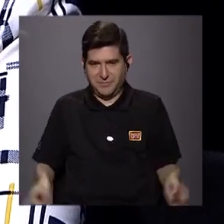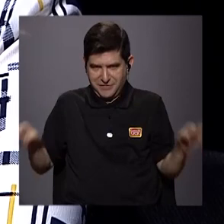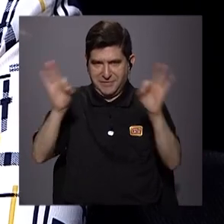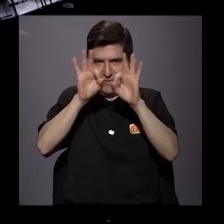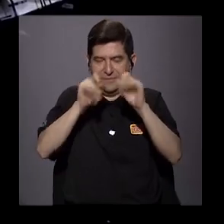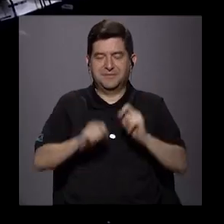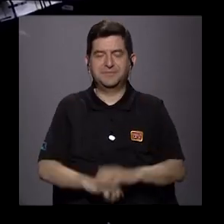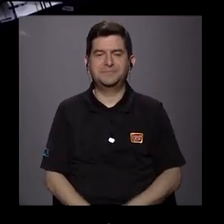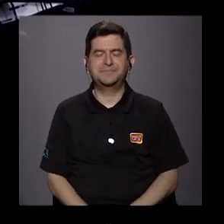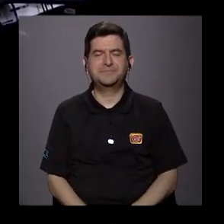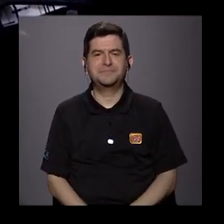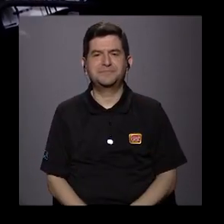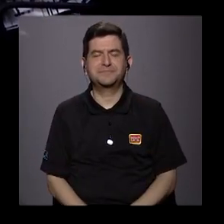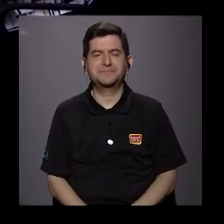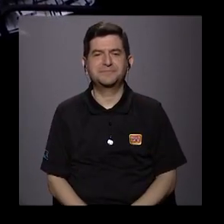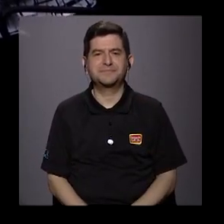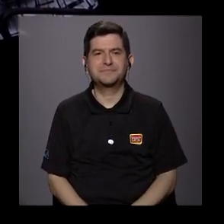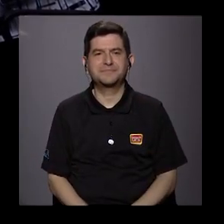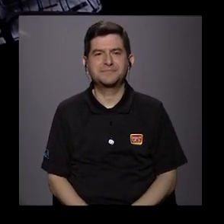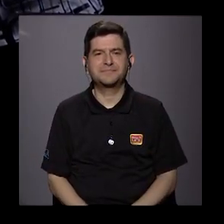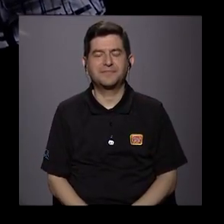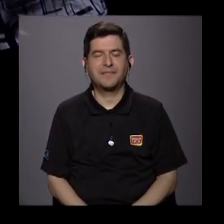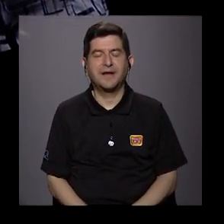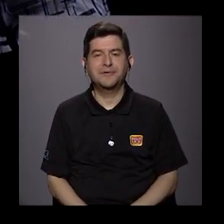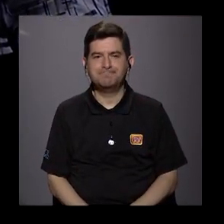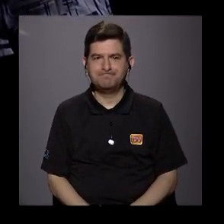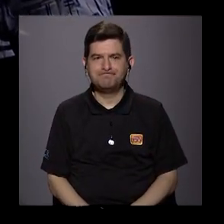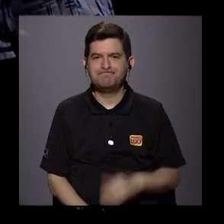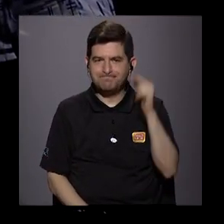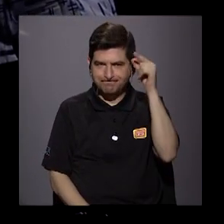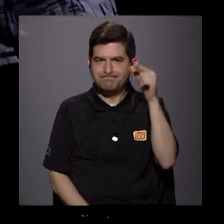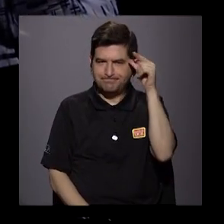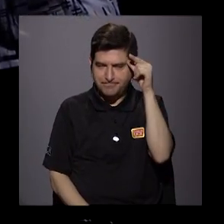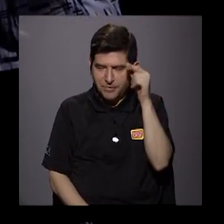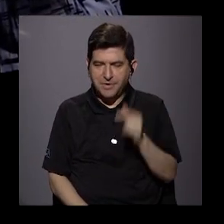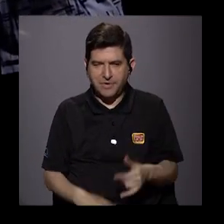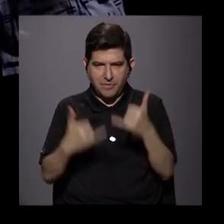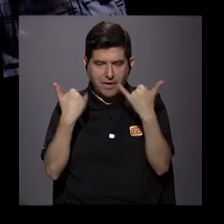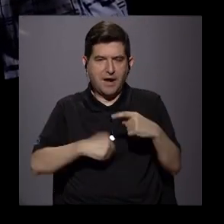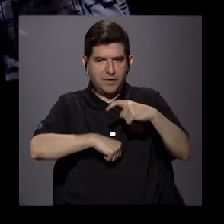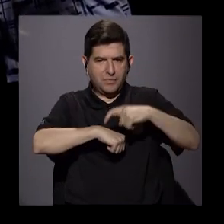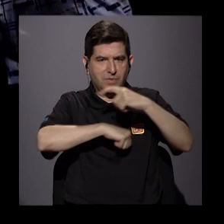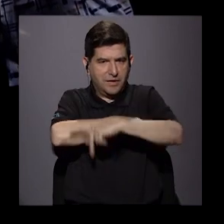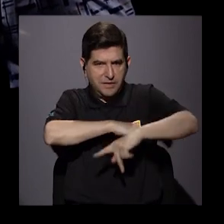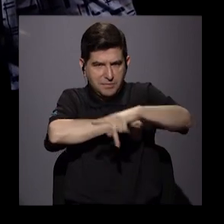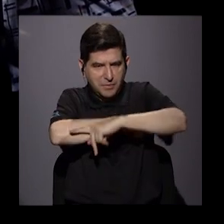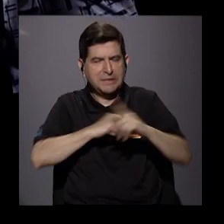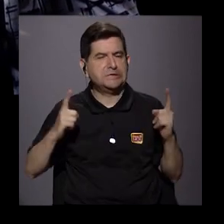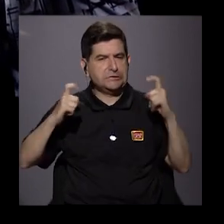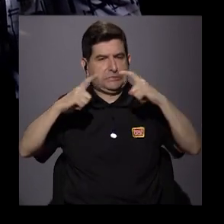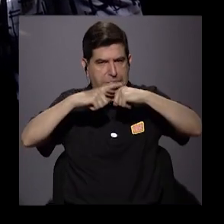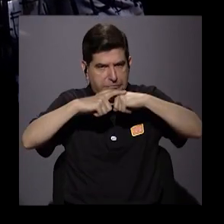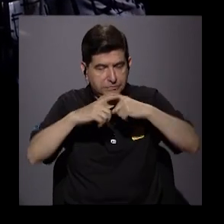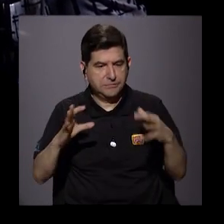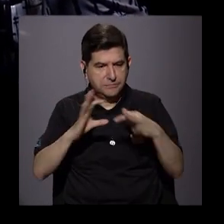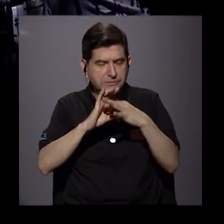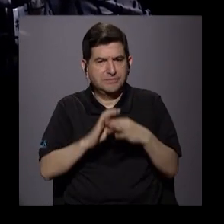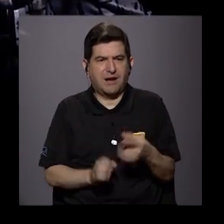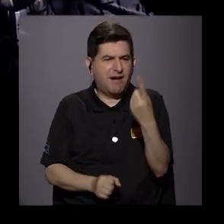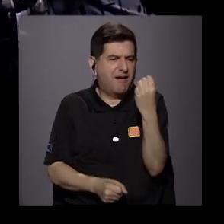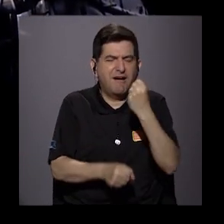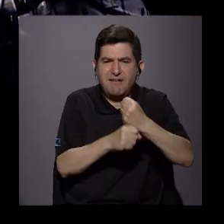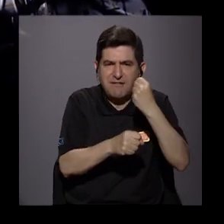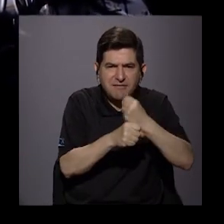importante. Roxana, sin duda vivimos un momento país complejo en torno al